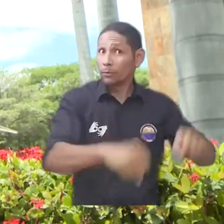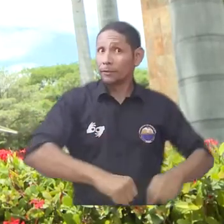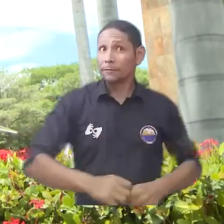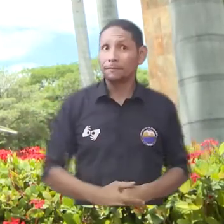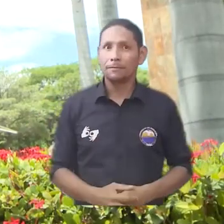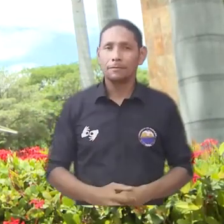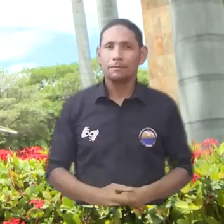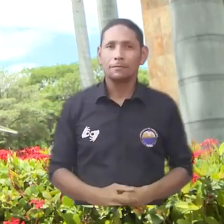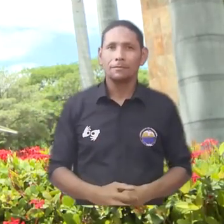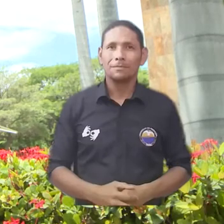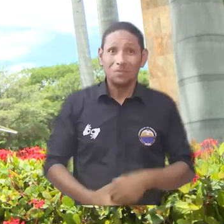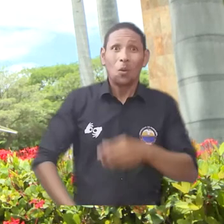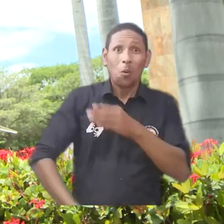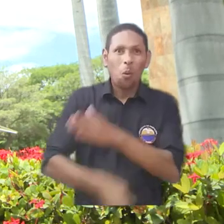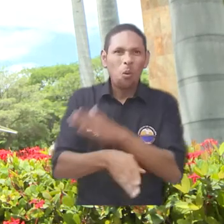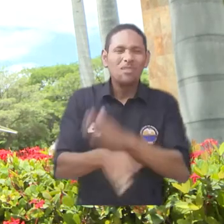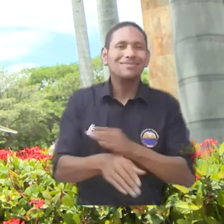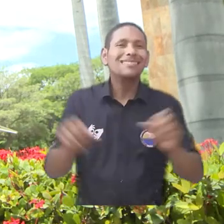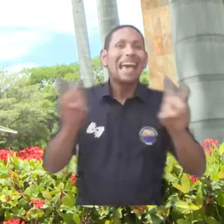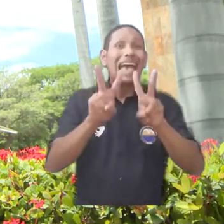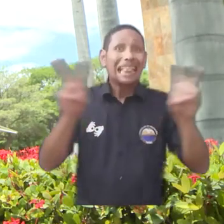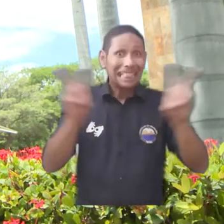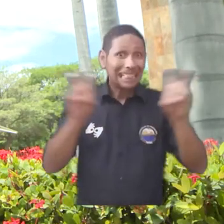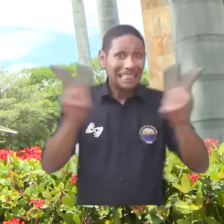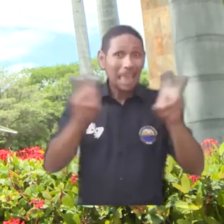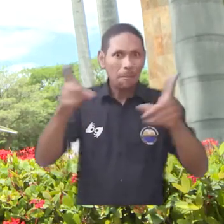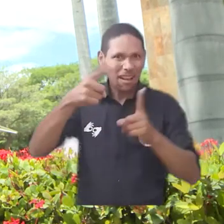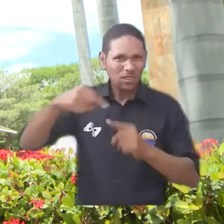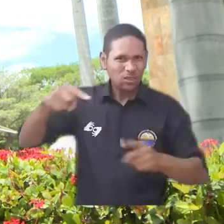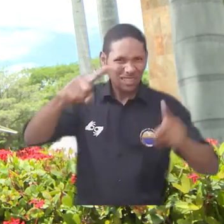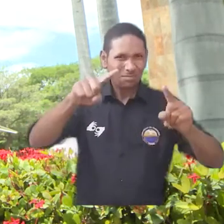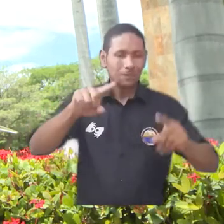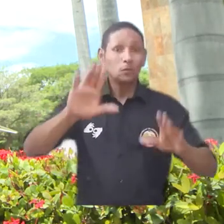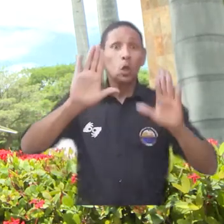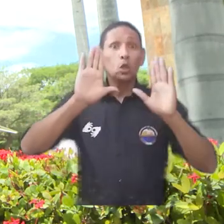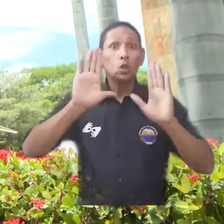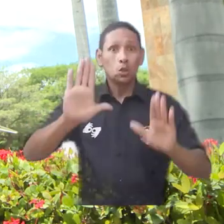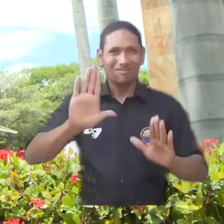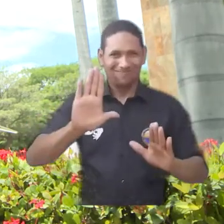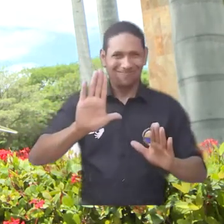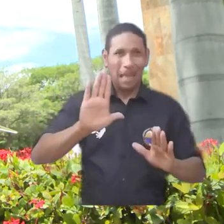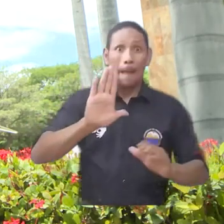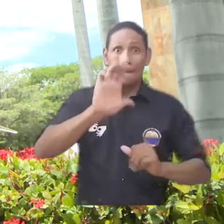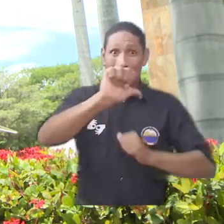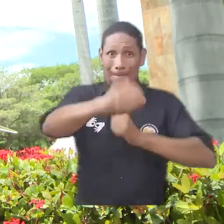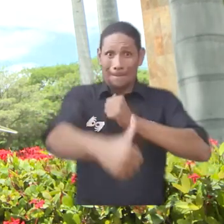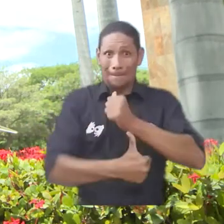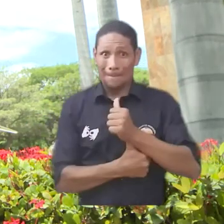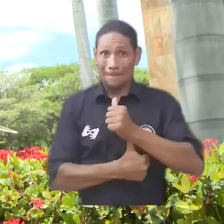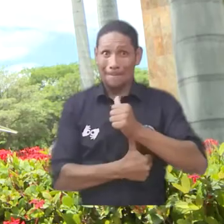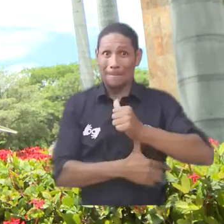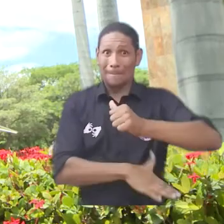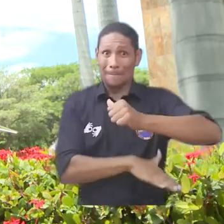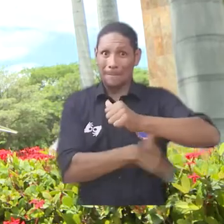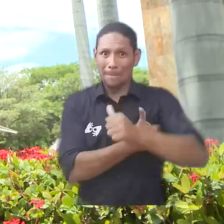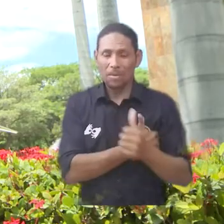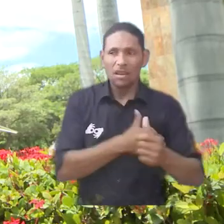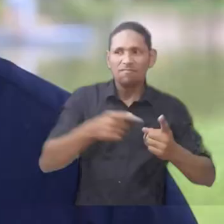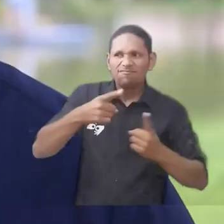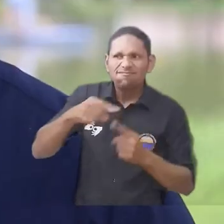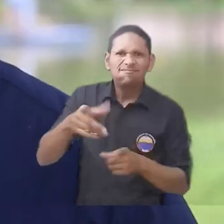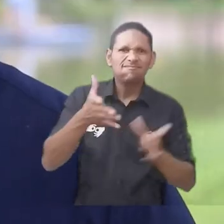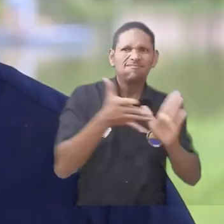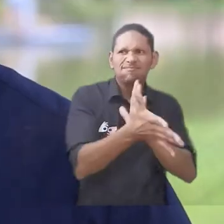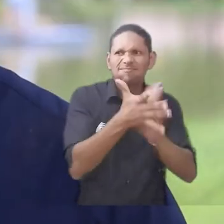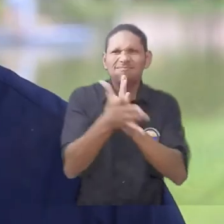turismo, la exviceministra de esta cartera, Sandra Howard Taylor, participó de una nueva cita virtual de la cátedra Rafael Celedón de Uni Magdalena.